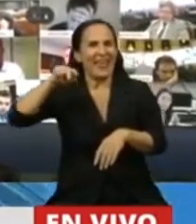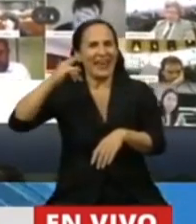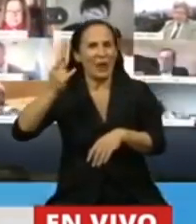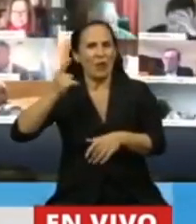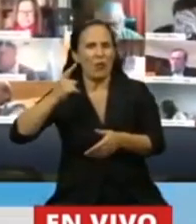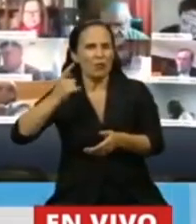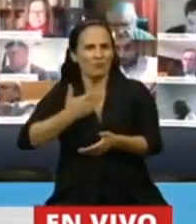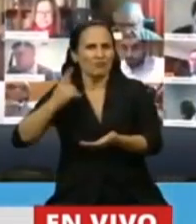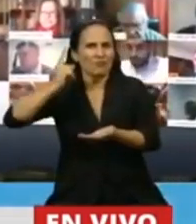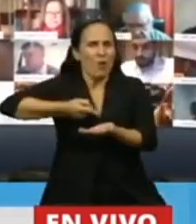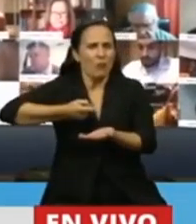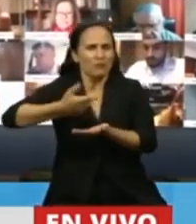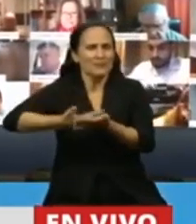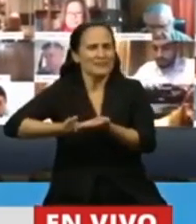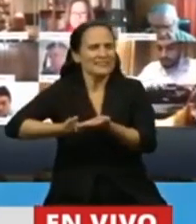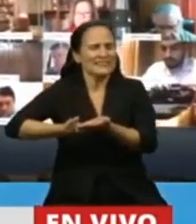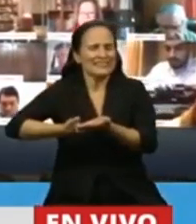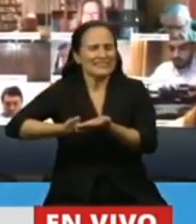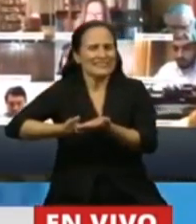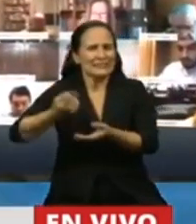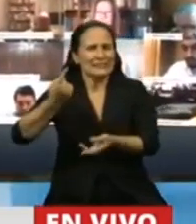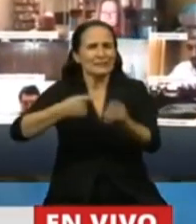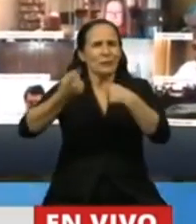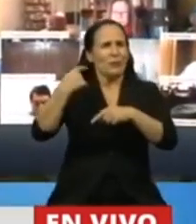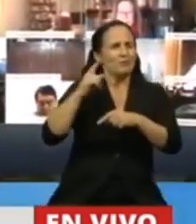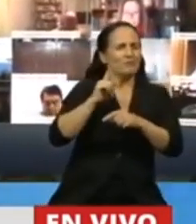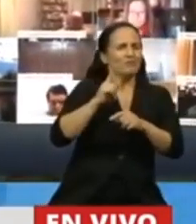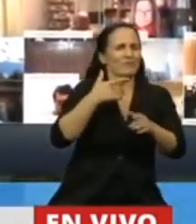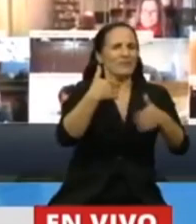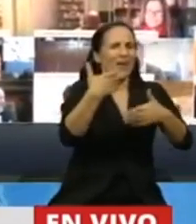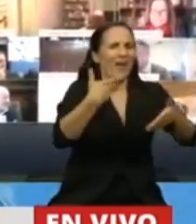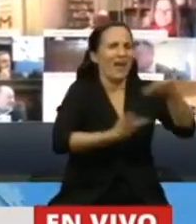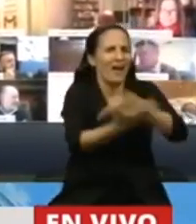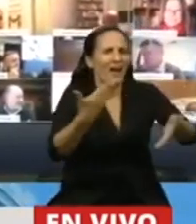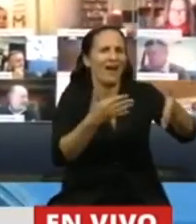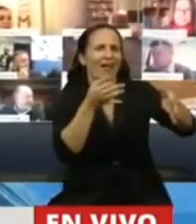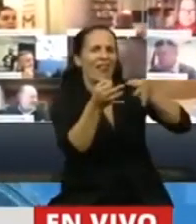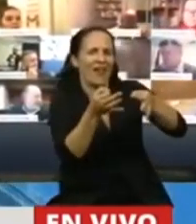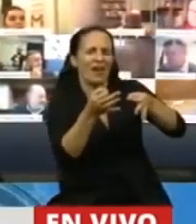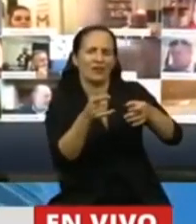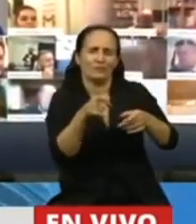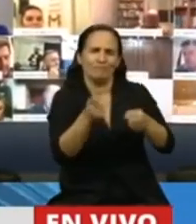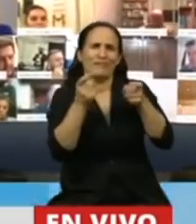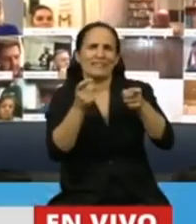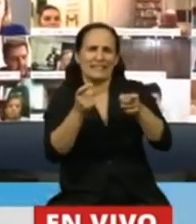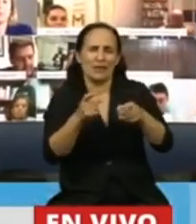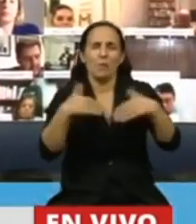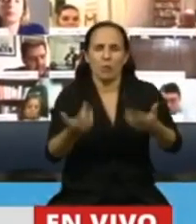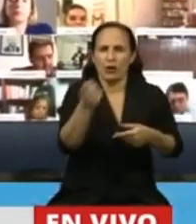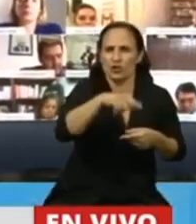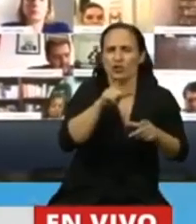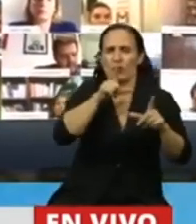no va en ese sentido. Retome el camino del diálogo. Lo necesitamos. Por eso lo reclamamos.